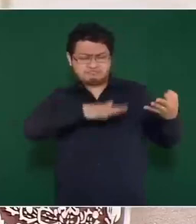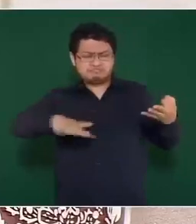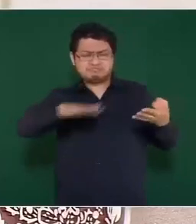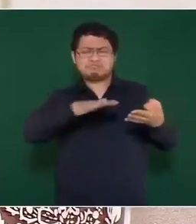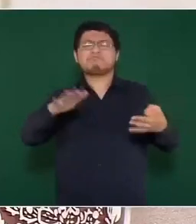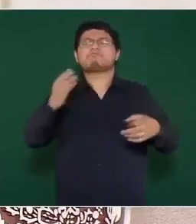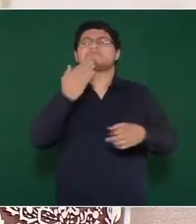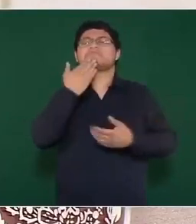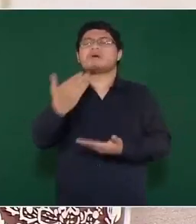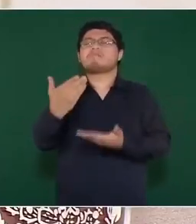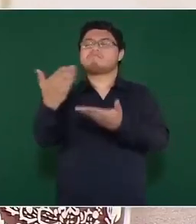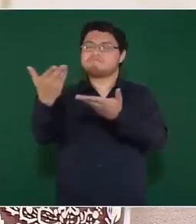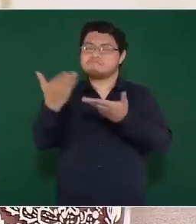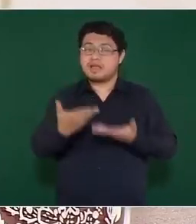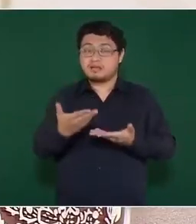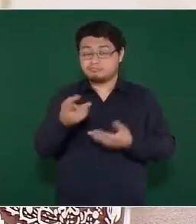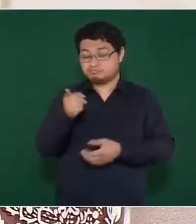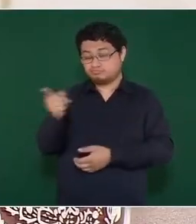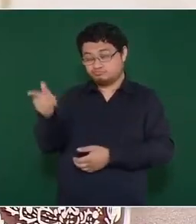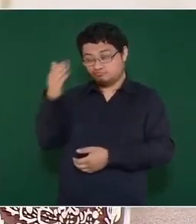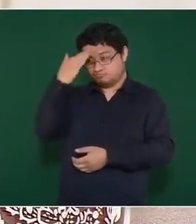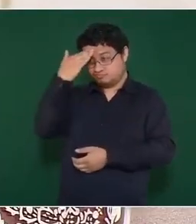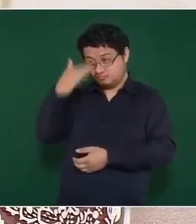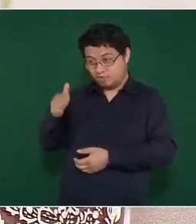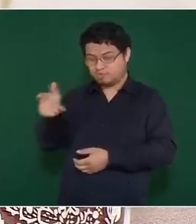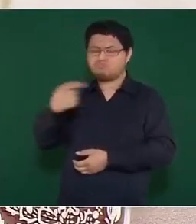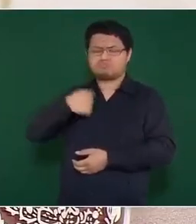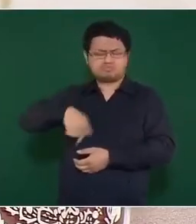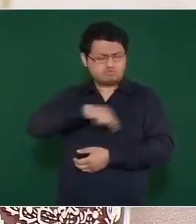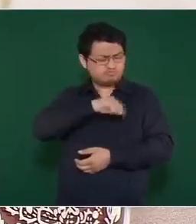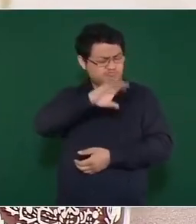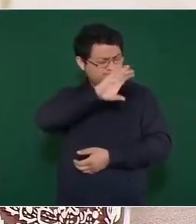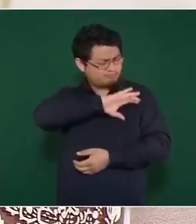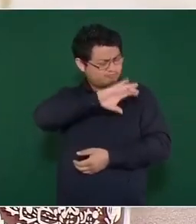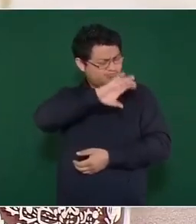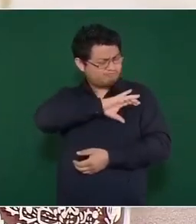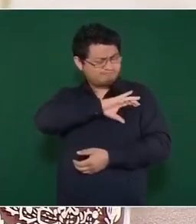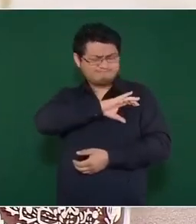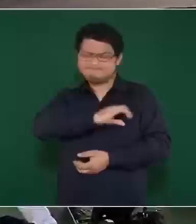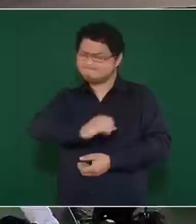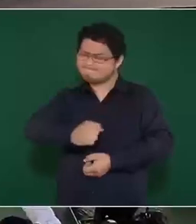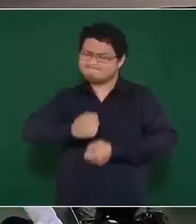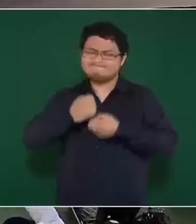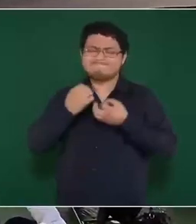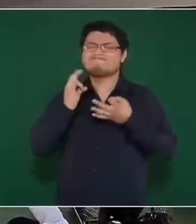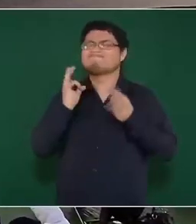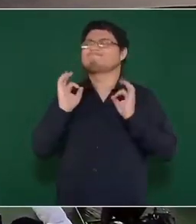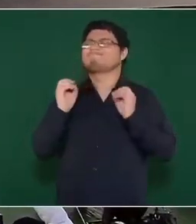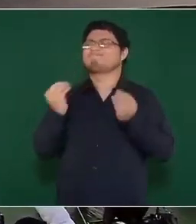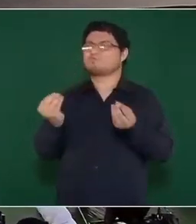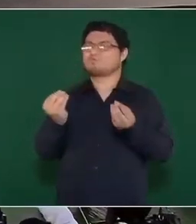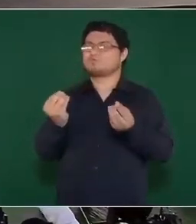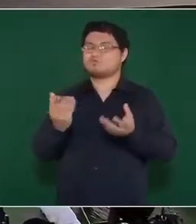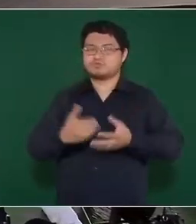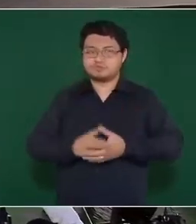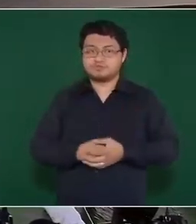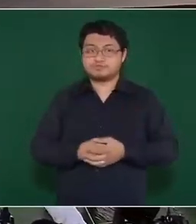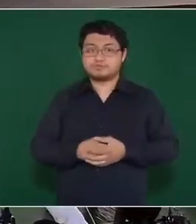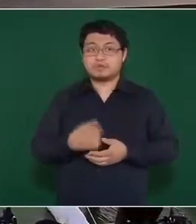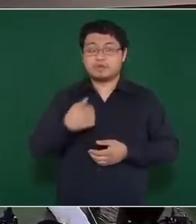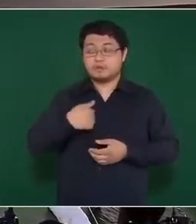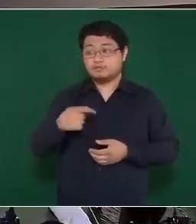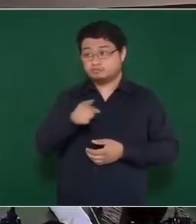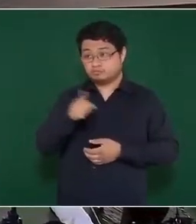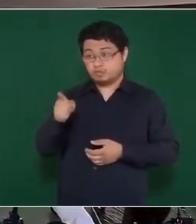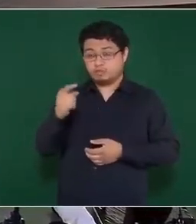Estás bien correspondido, tú sabes cuánto apreciamos y cuánto te queremos. Yo sólo, antes de pasar aquí